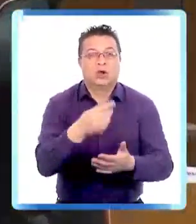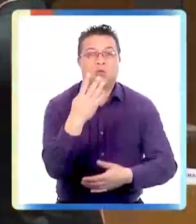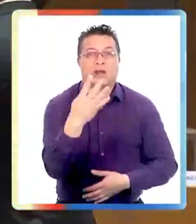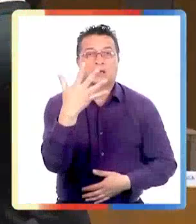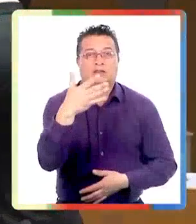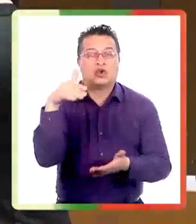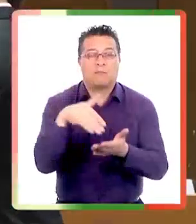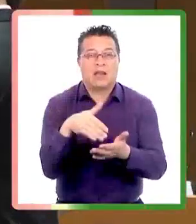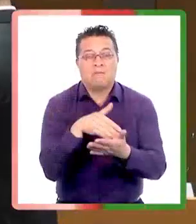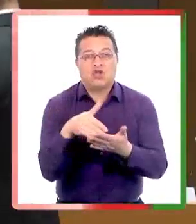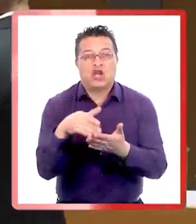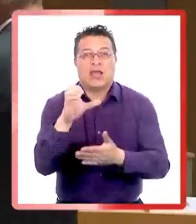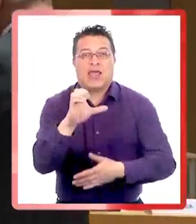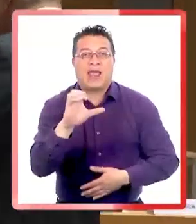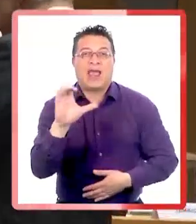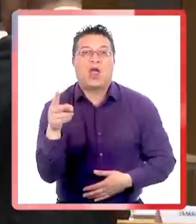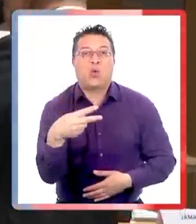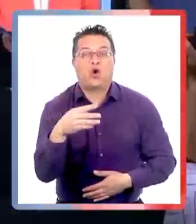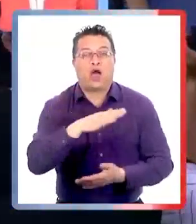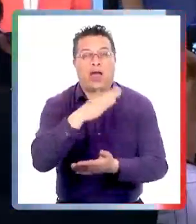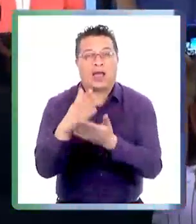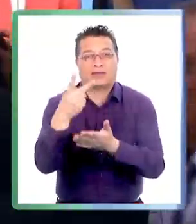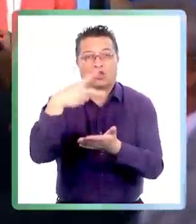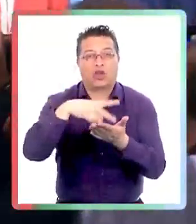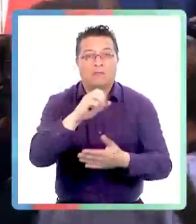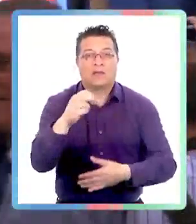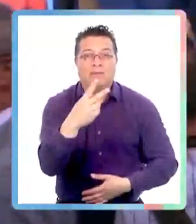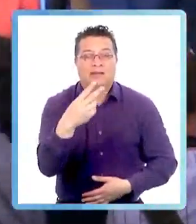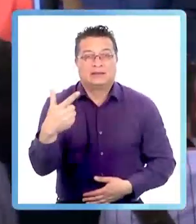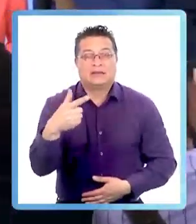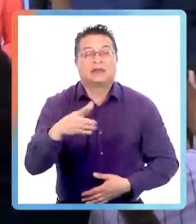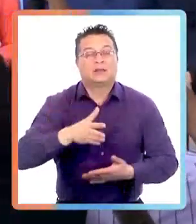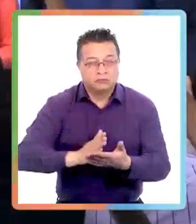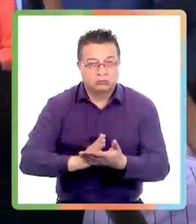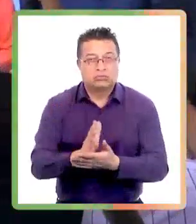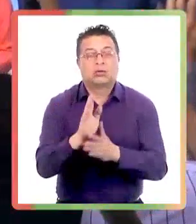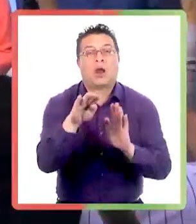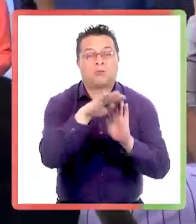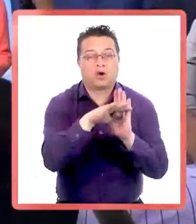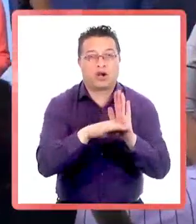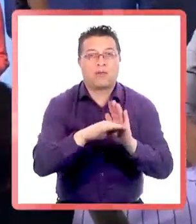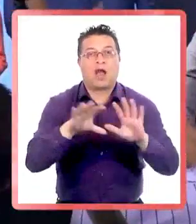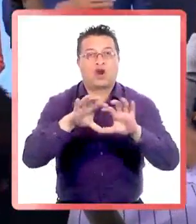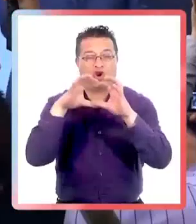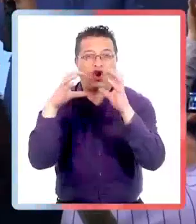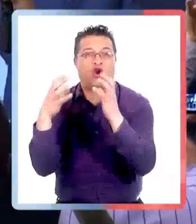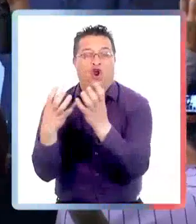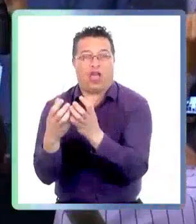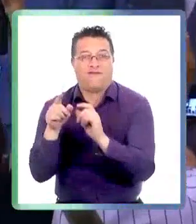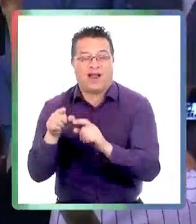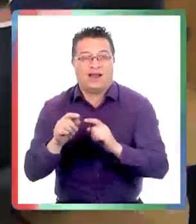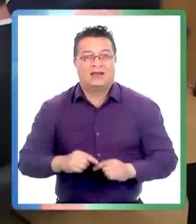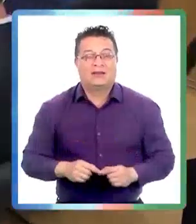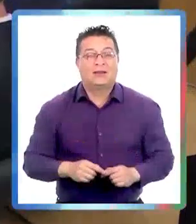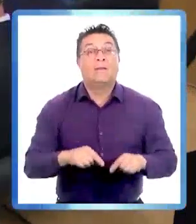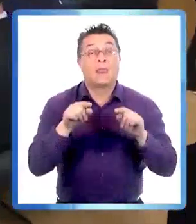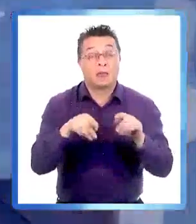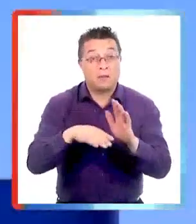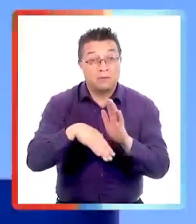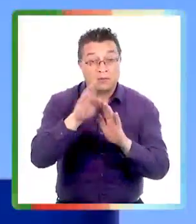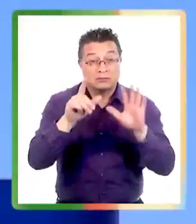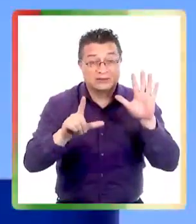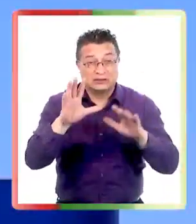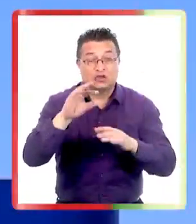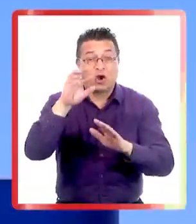inversión de 45.000 millones de euros hasta 2027 para poner en marcha el programa Global Gateway.